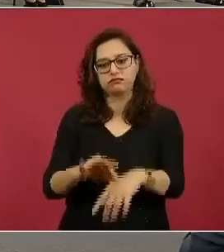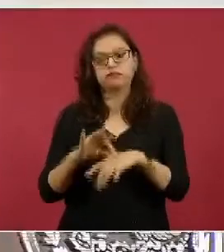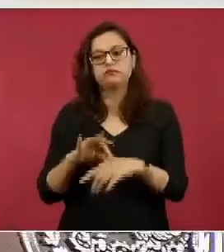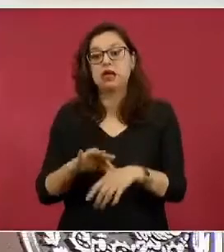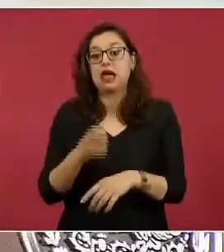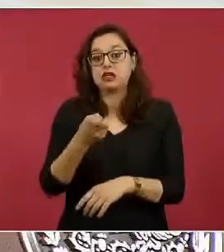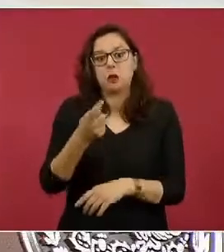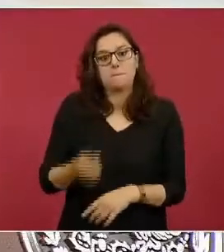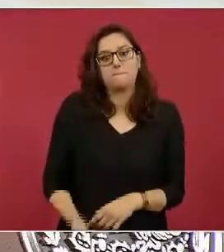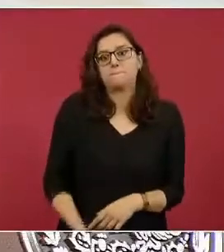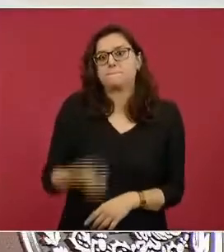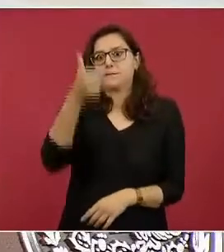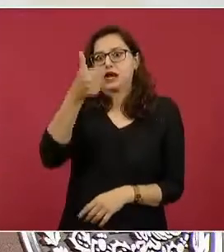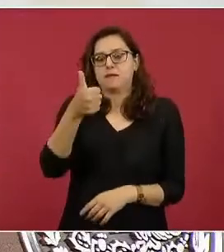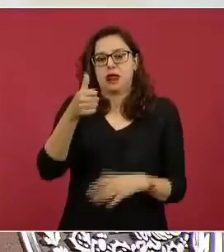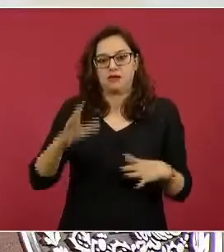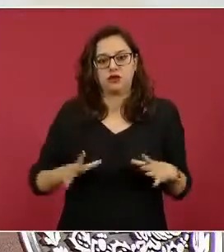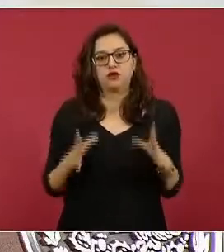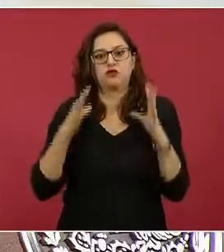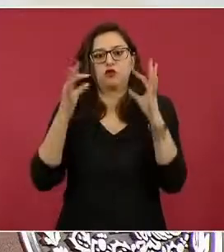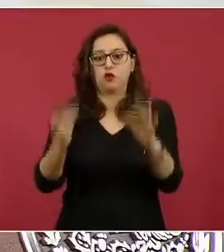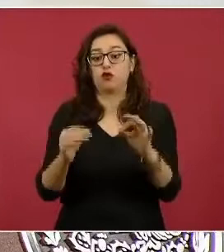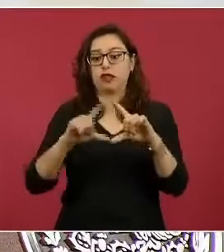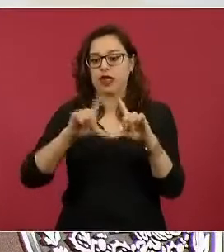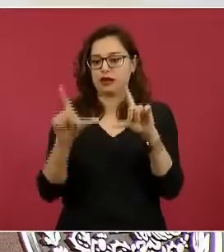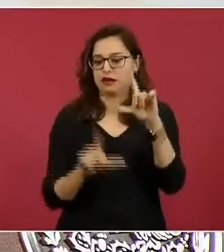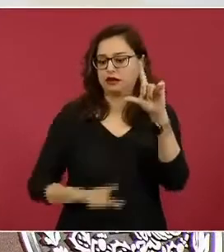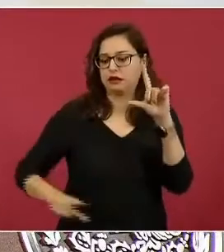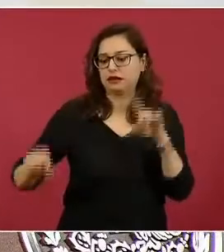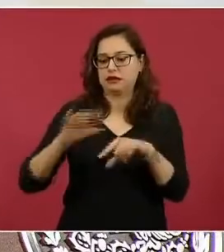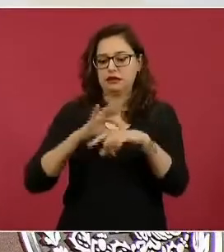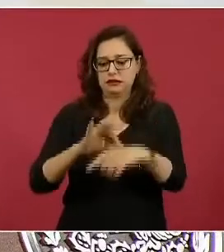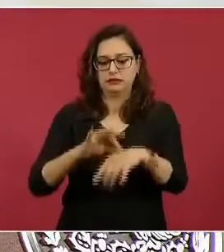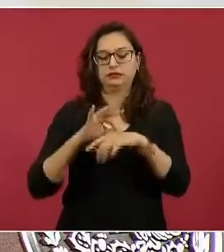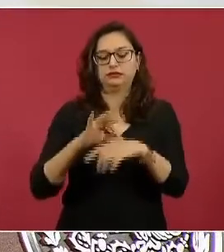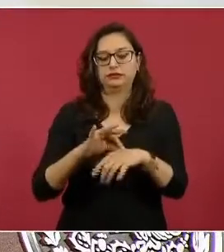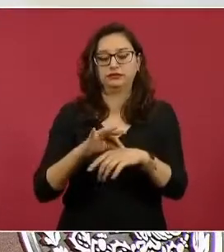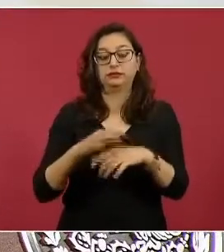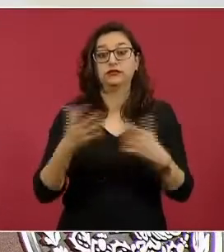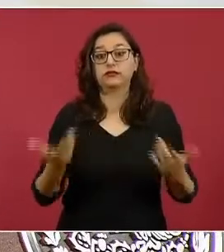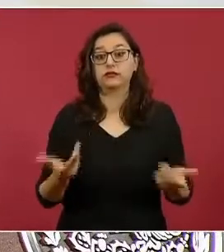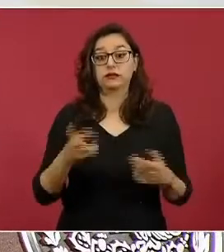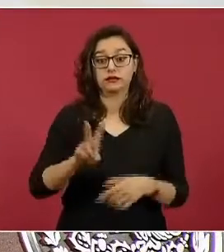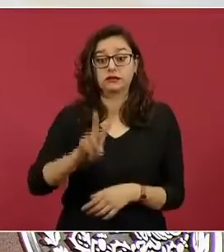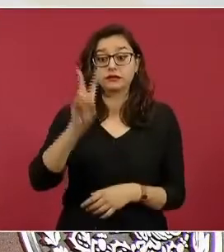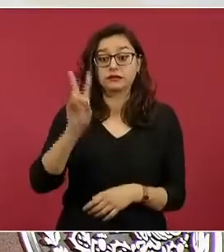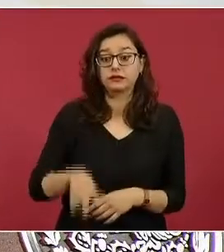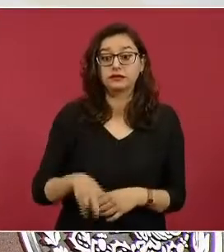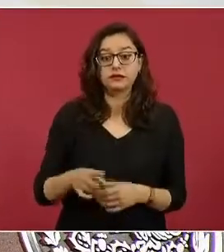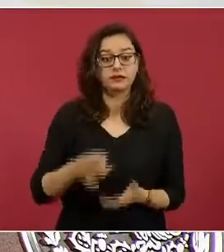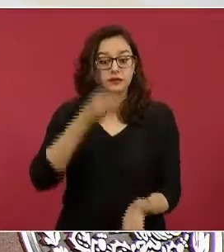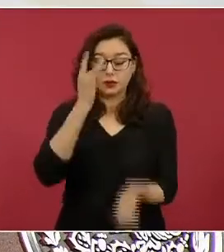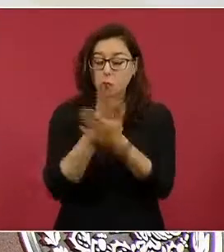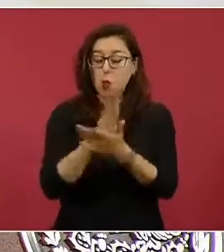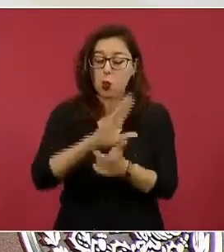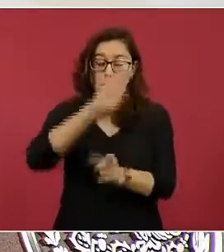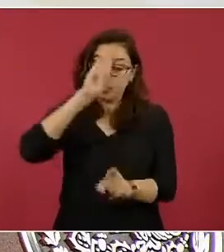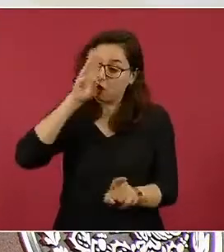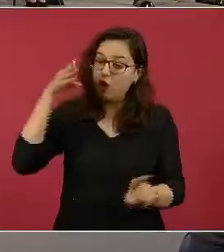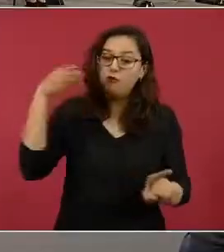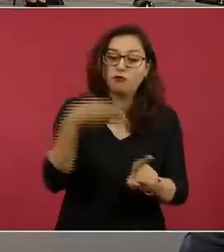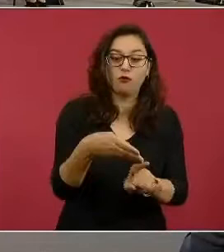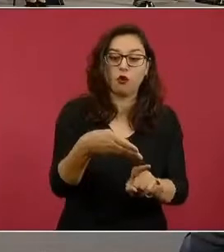centro nacional, presidente, a nivel comparado en el mundo, que se dedicara exclusivamente